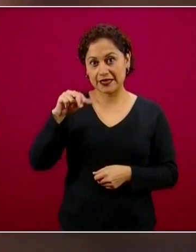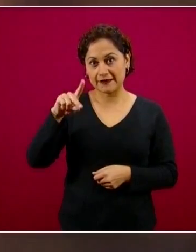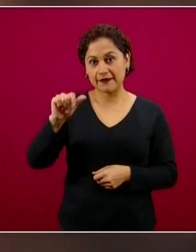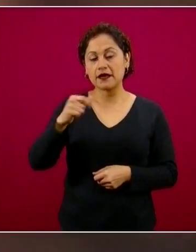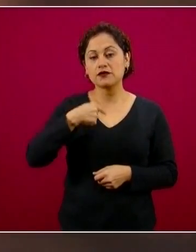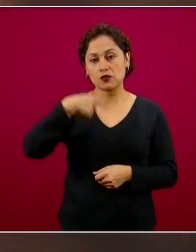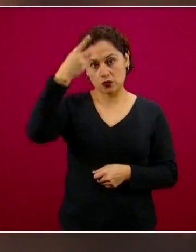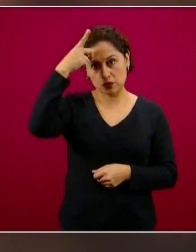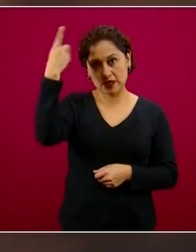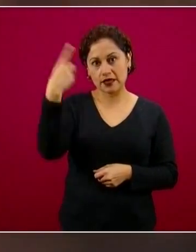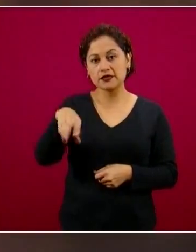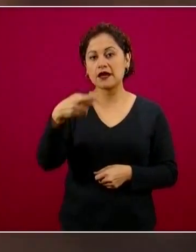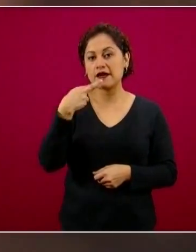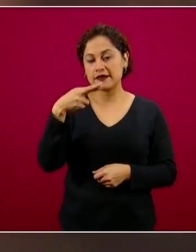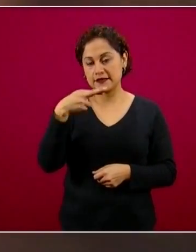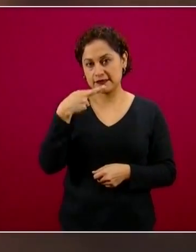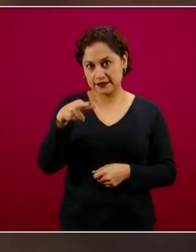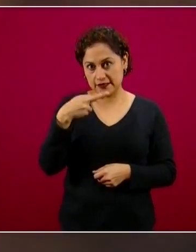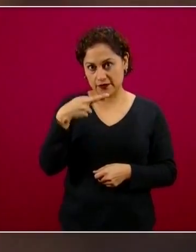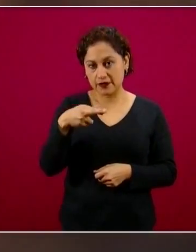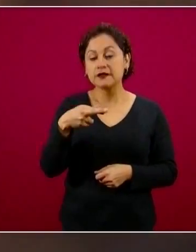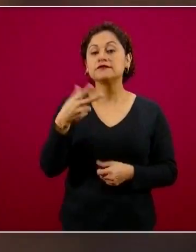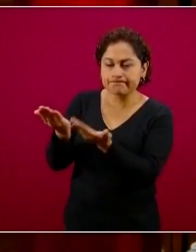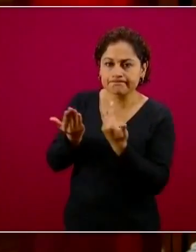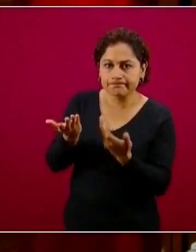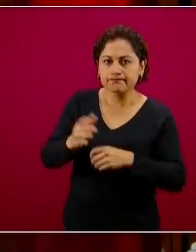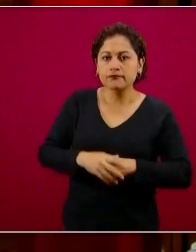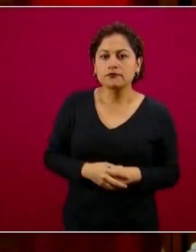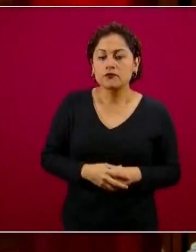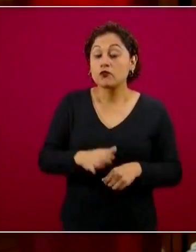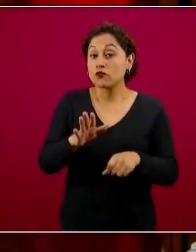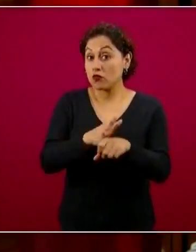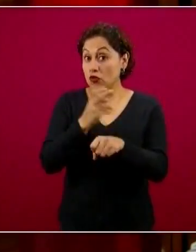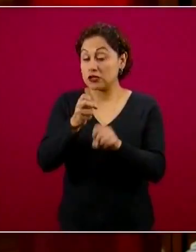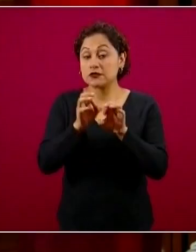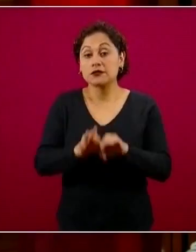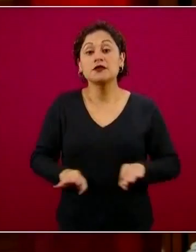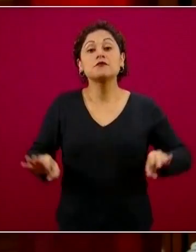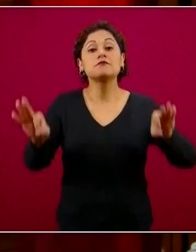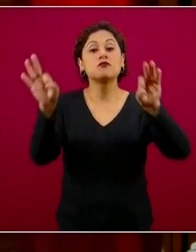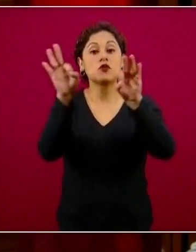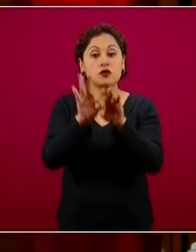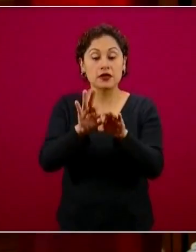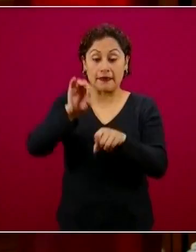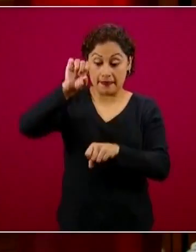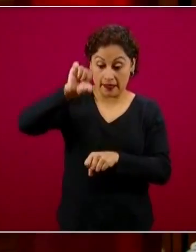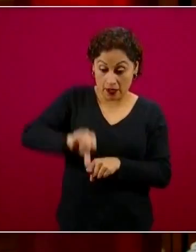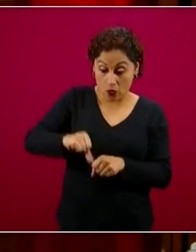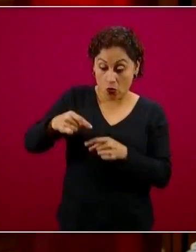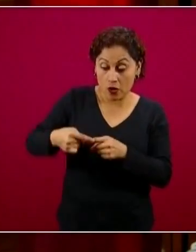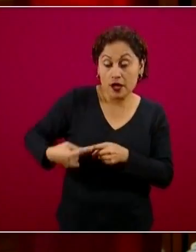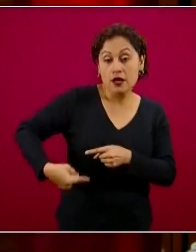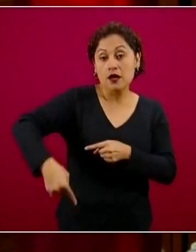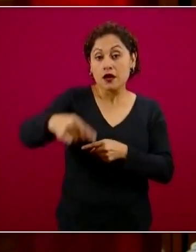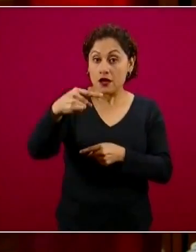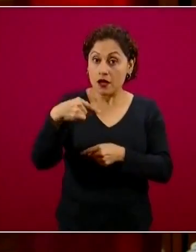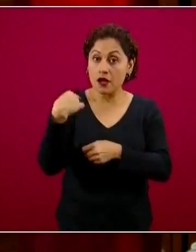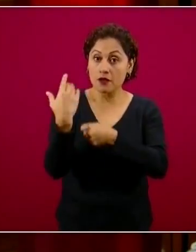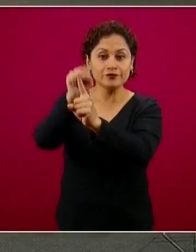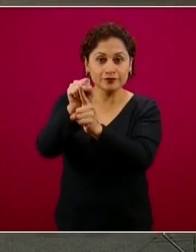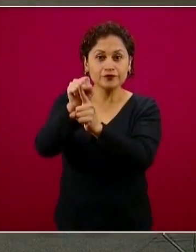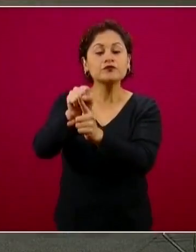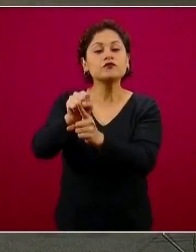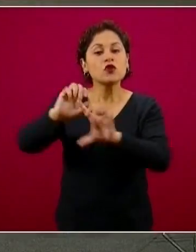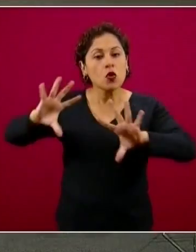gastos de operación. En el caso de los créditos a la palabra a empresas familiares, la secretaria de Economía, Graciela Márquez